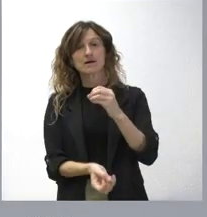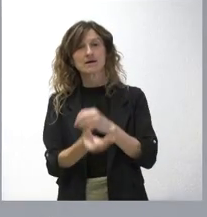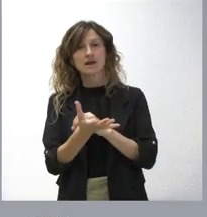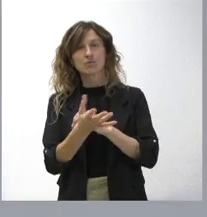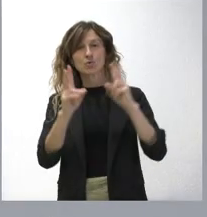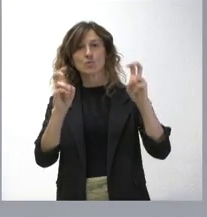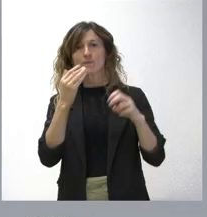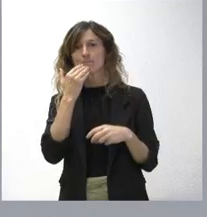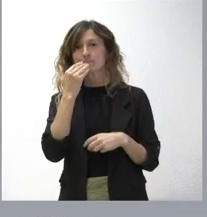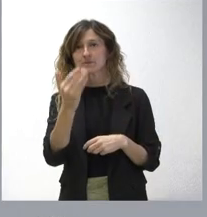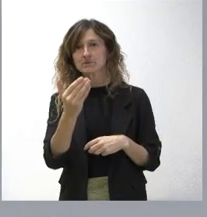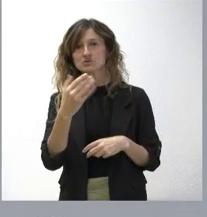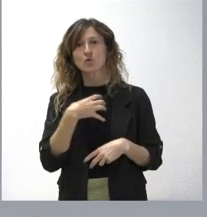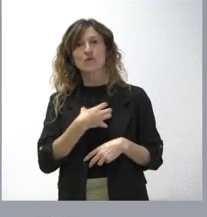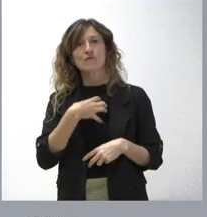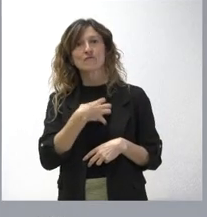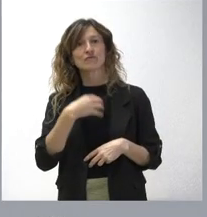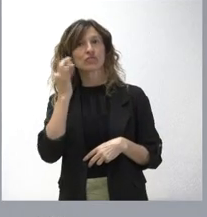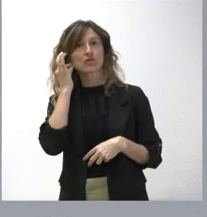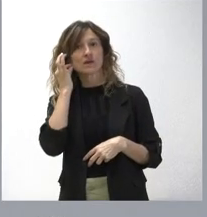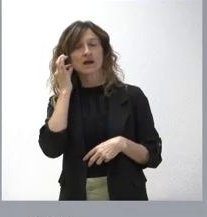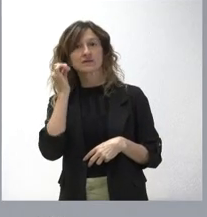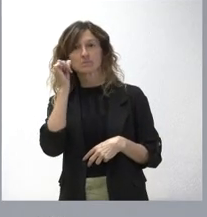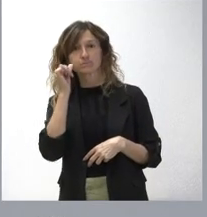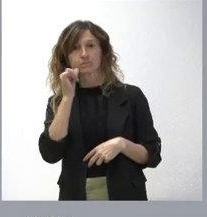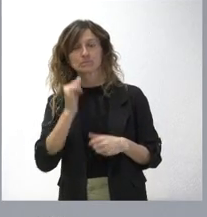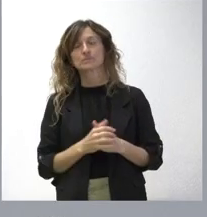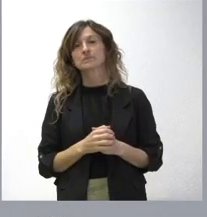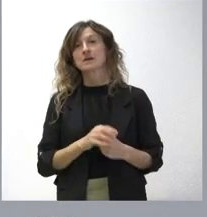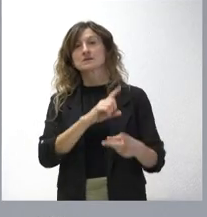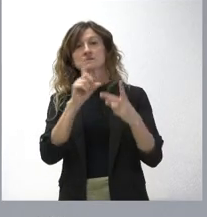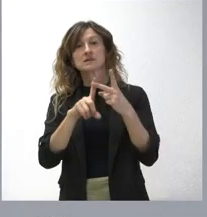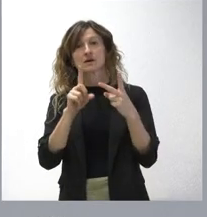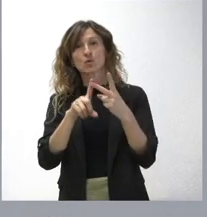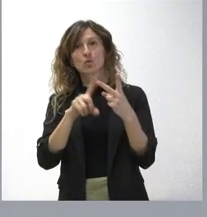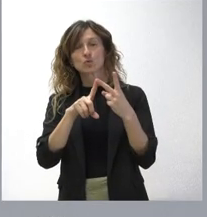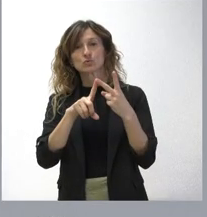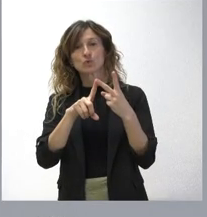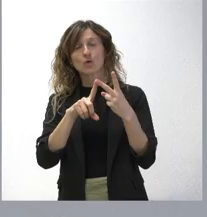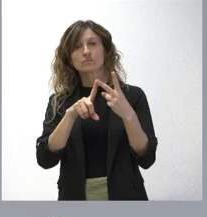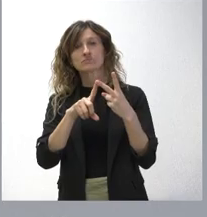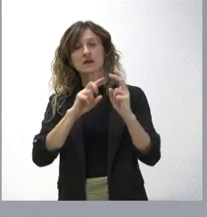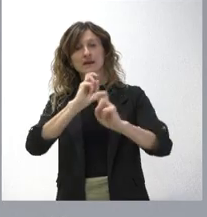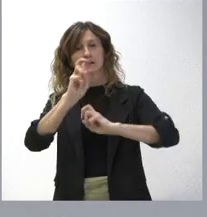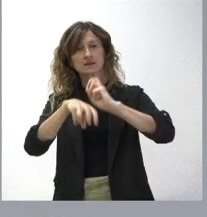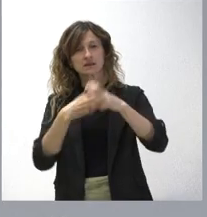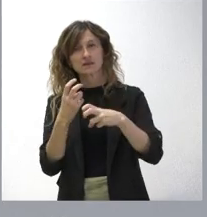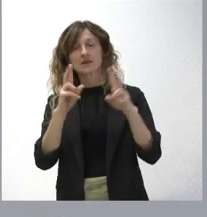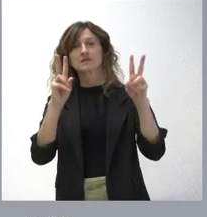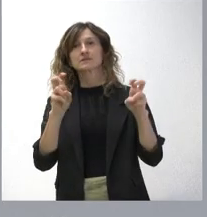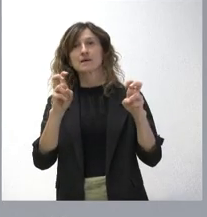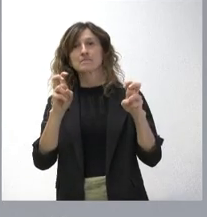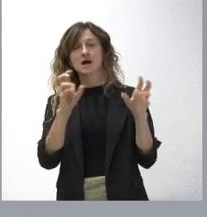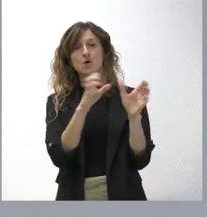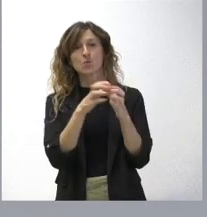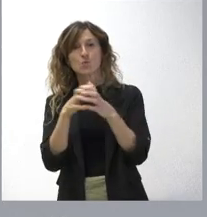permiso para las funcionarias en estado de gestación. Y, en segundo lugar, la reestructuración de los cuerpos y